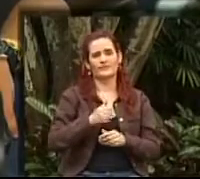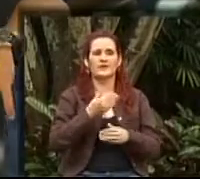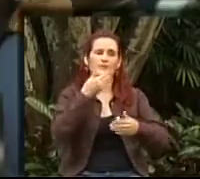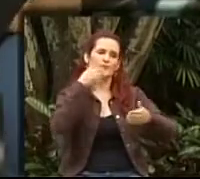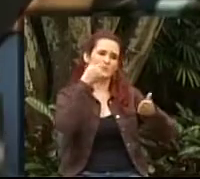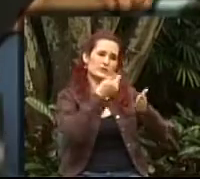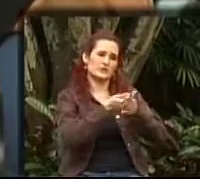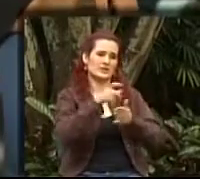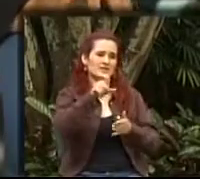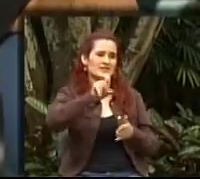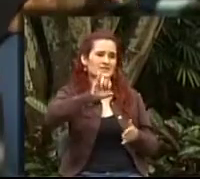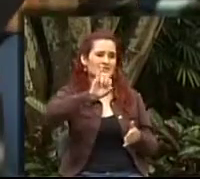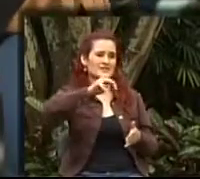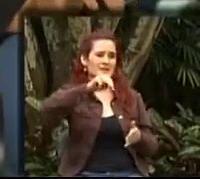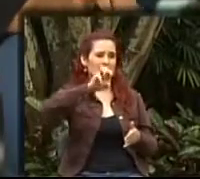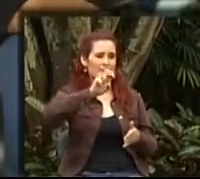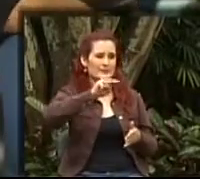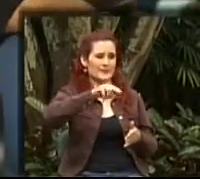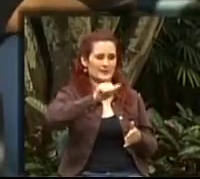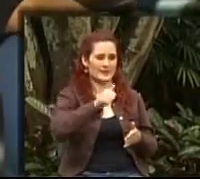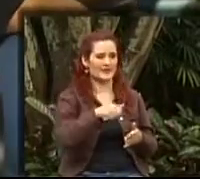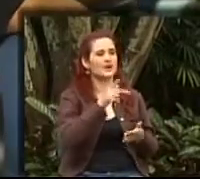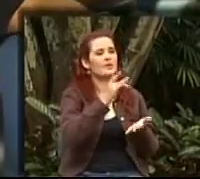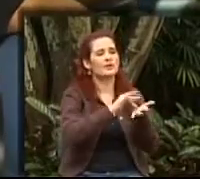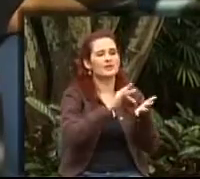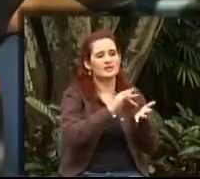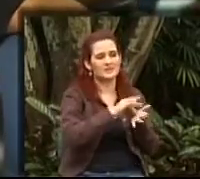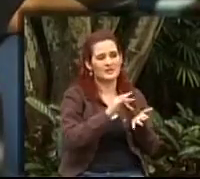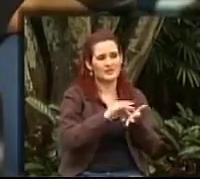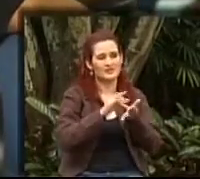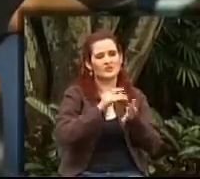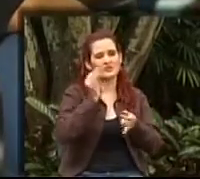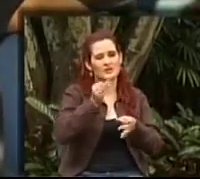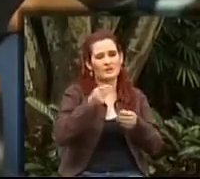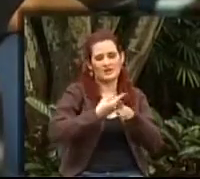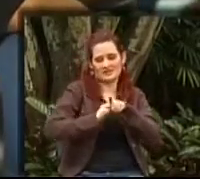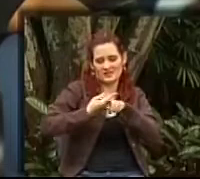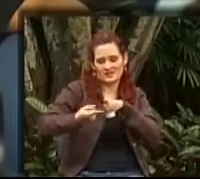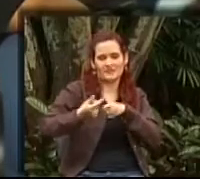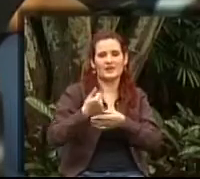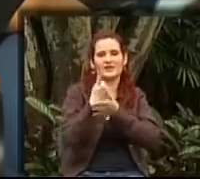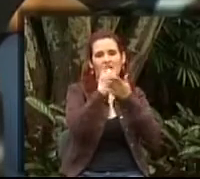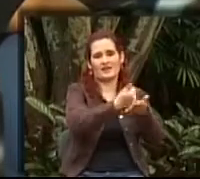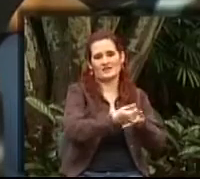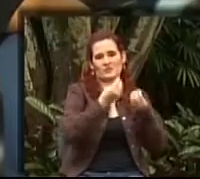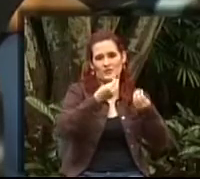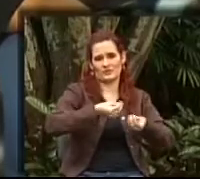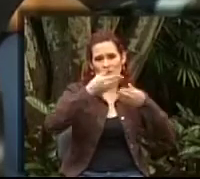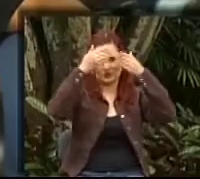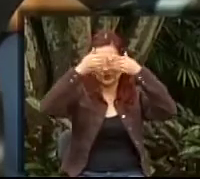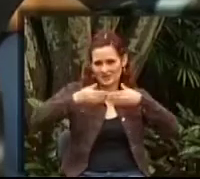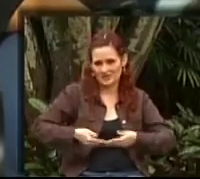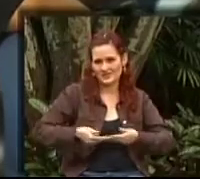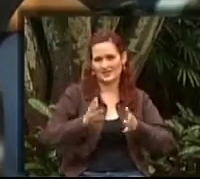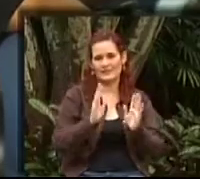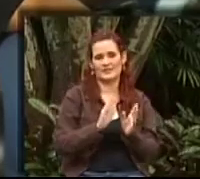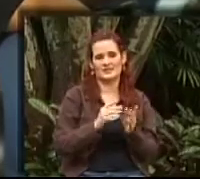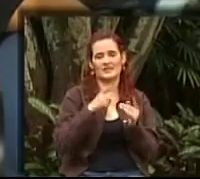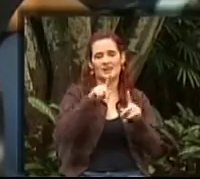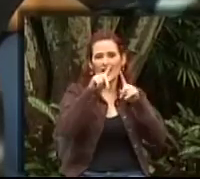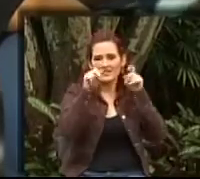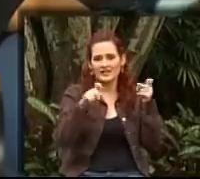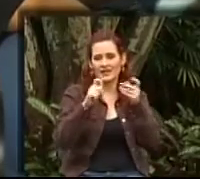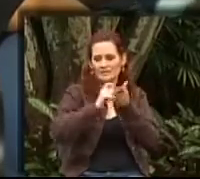tu participación, no solo aquí al aire hoy en el programa, sino por el estar detrás, ayudándonos con los invitados, la definición de los temas,